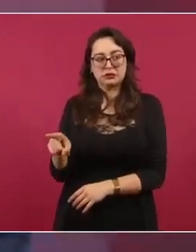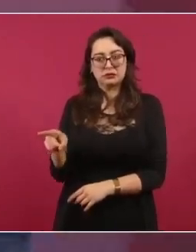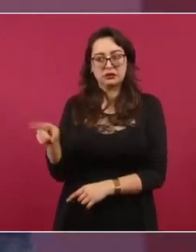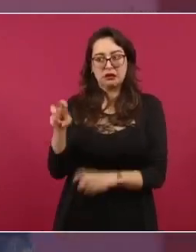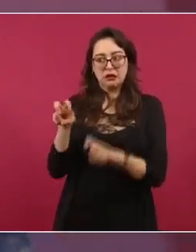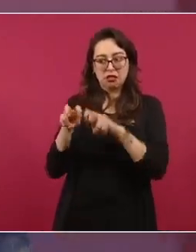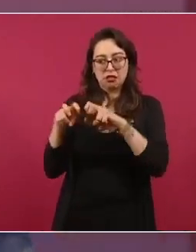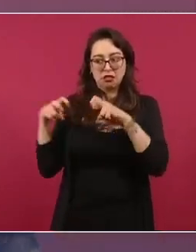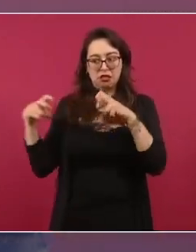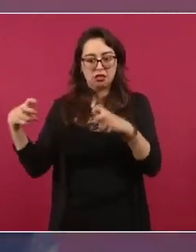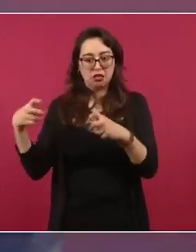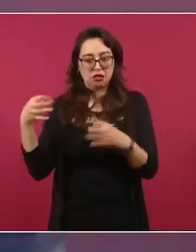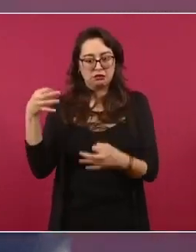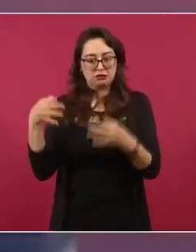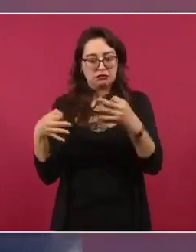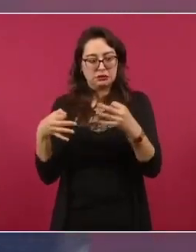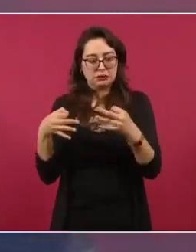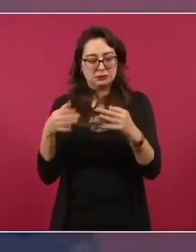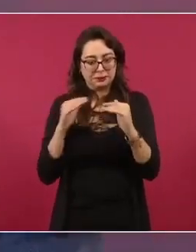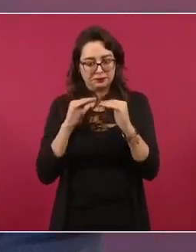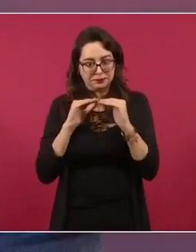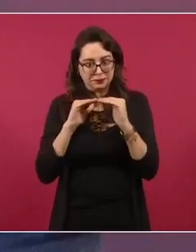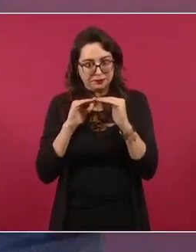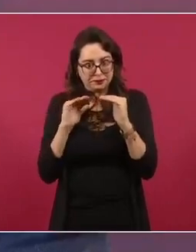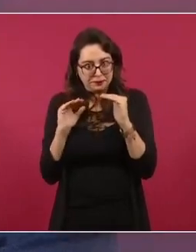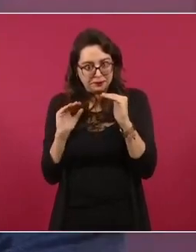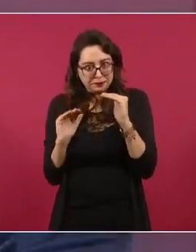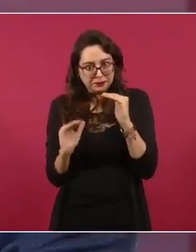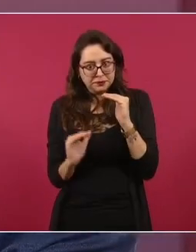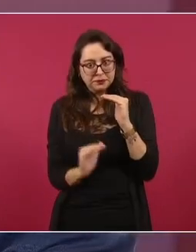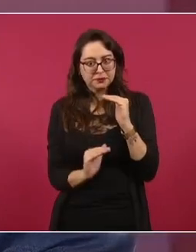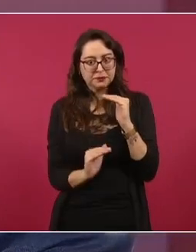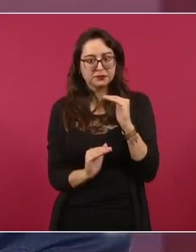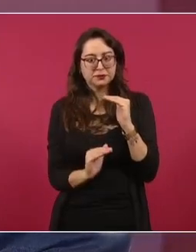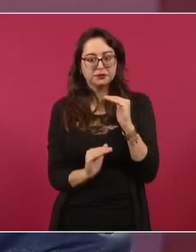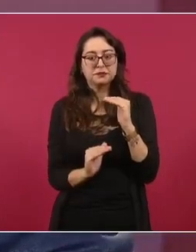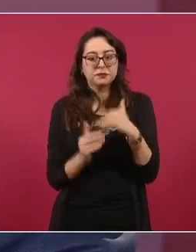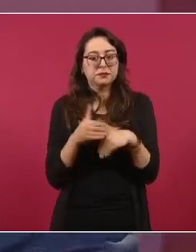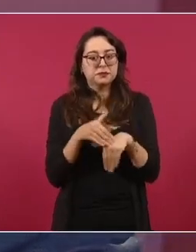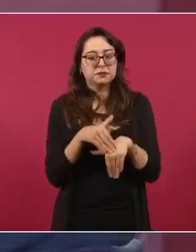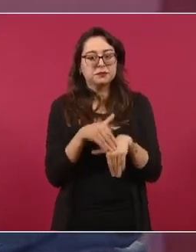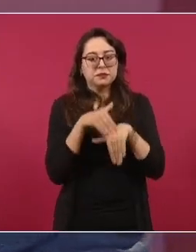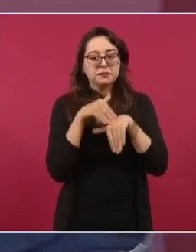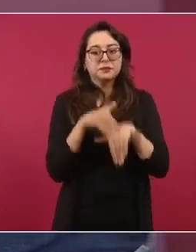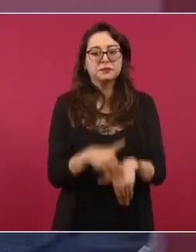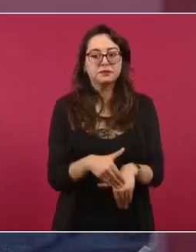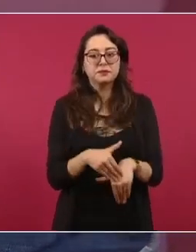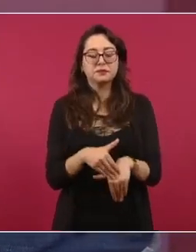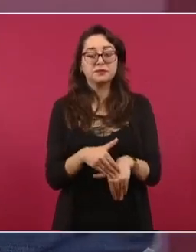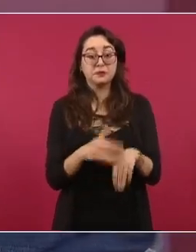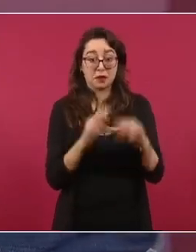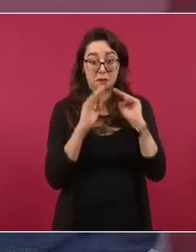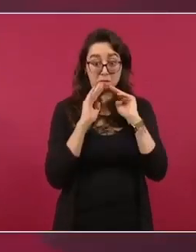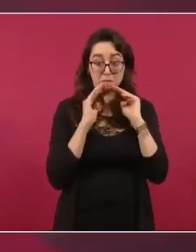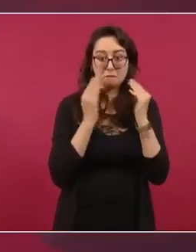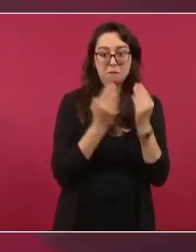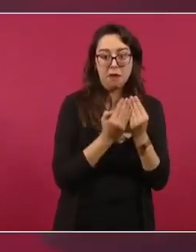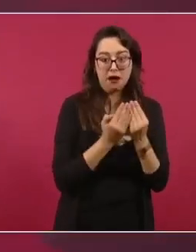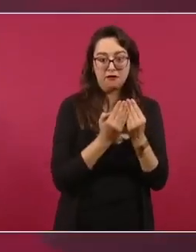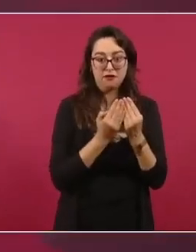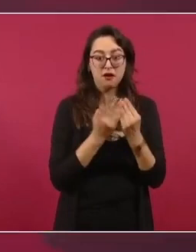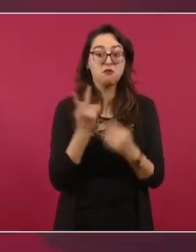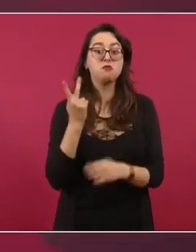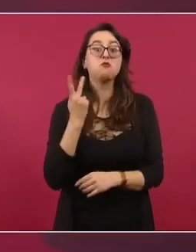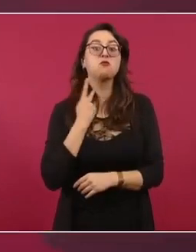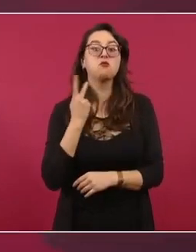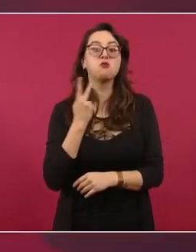a la delincuencia organizada y a la delincuencia de cuello blanco. Es